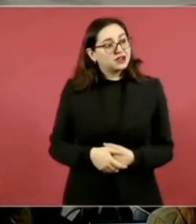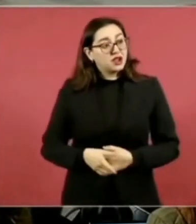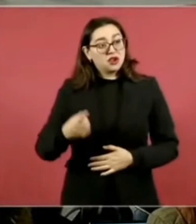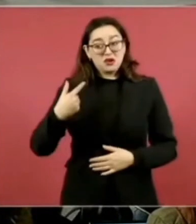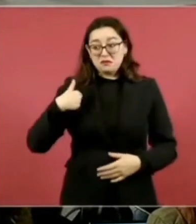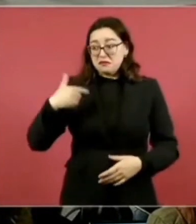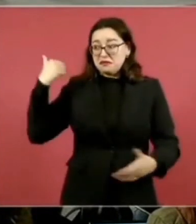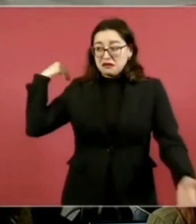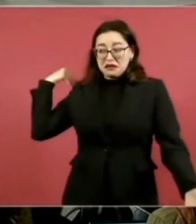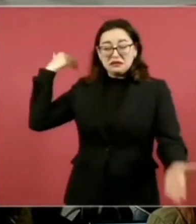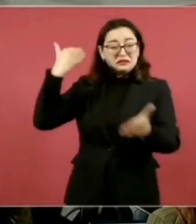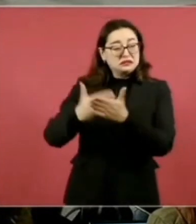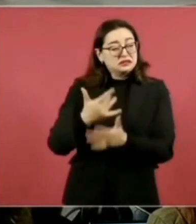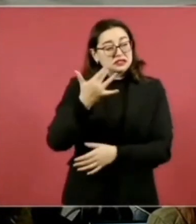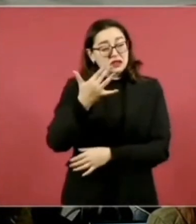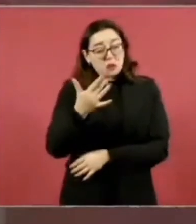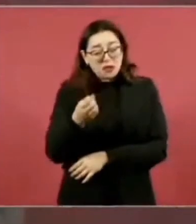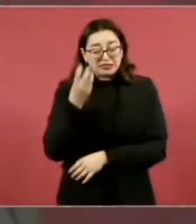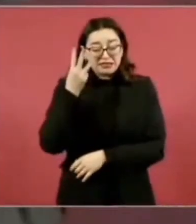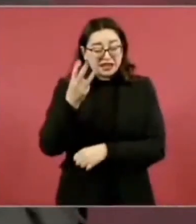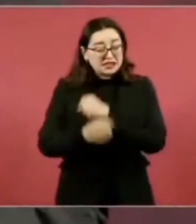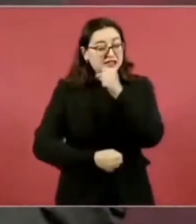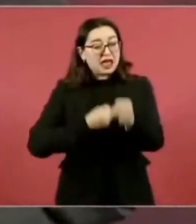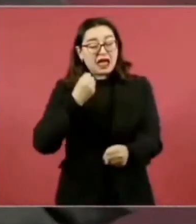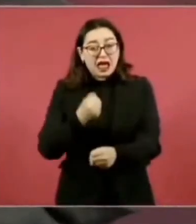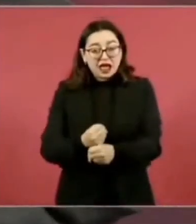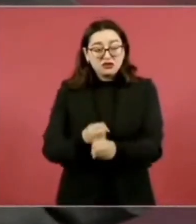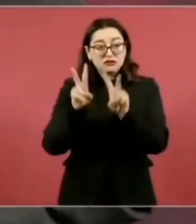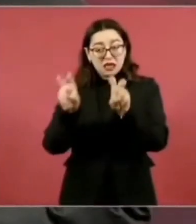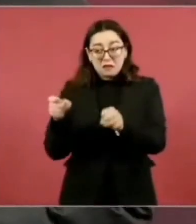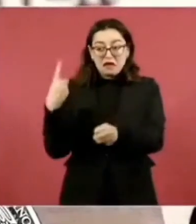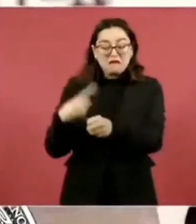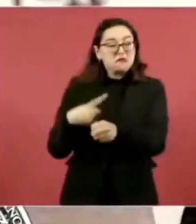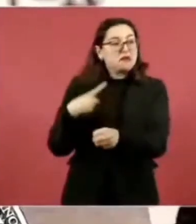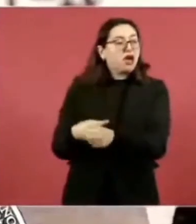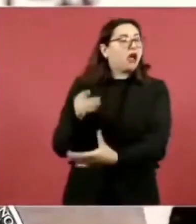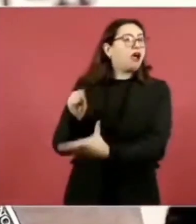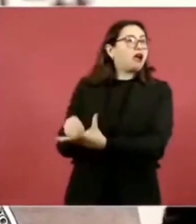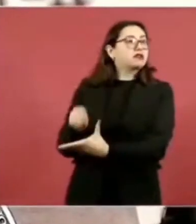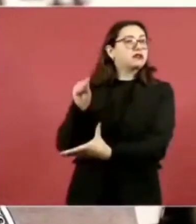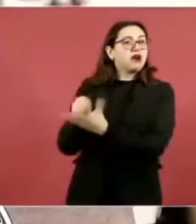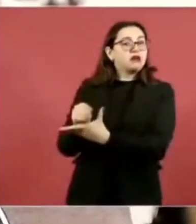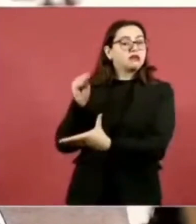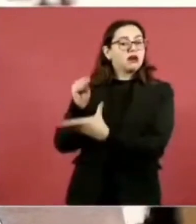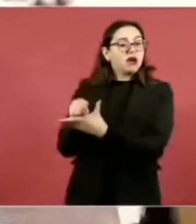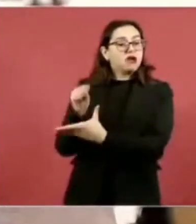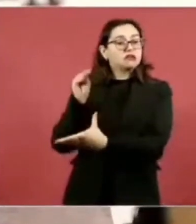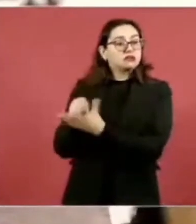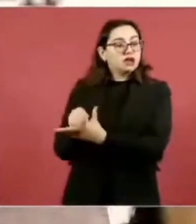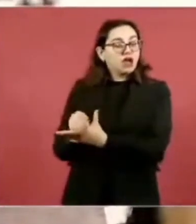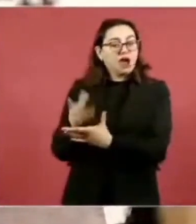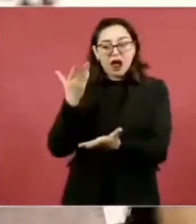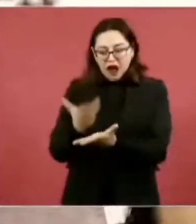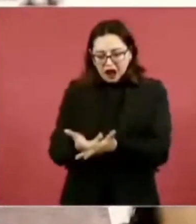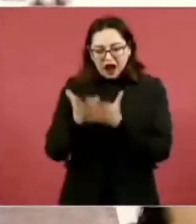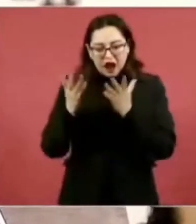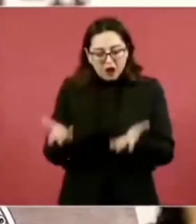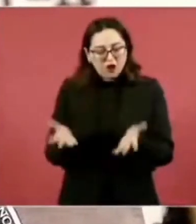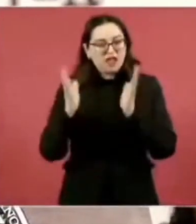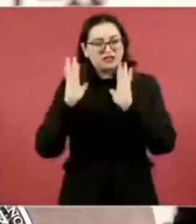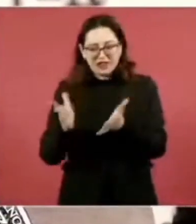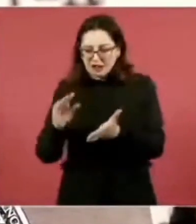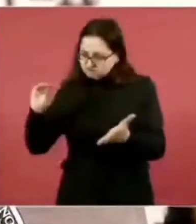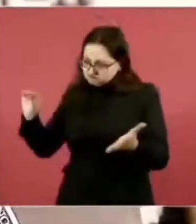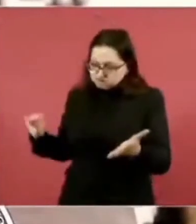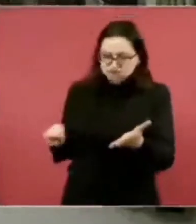enfermedades laborales, 53 años. Y hoy además quedó un candadito, cada cinco años se tiene que manejar.